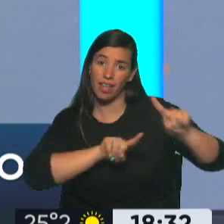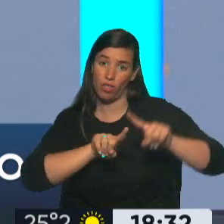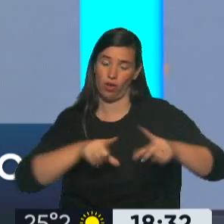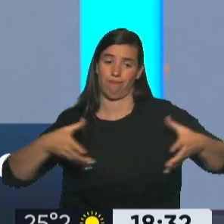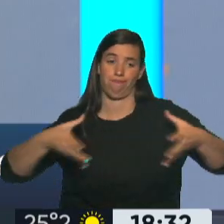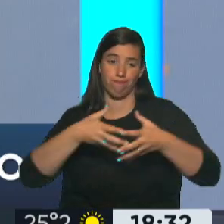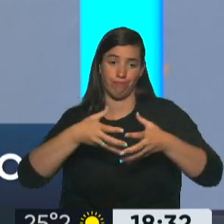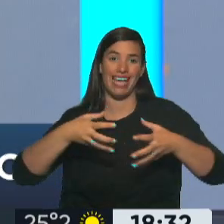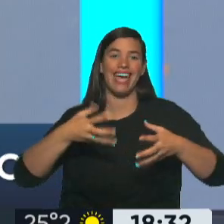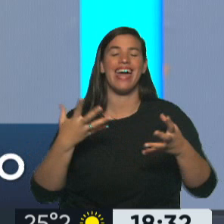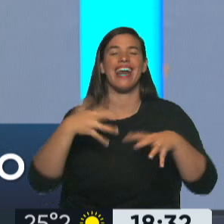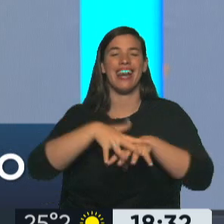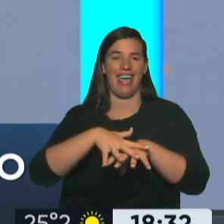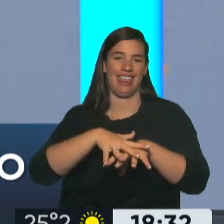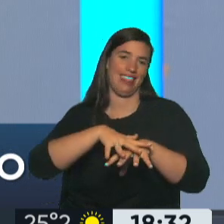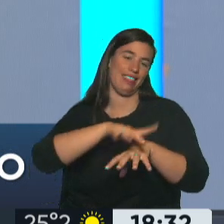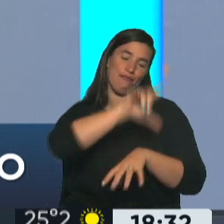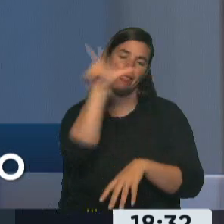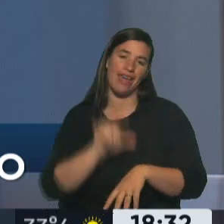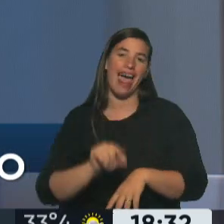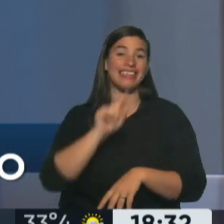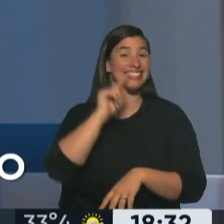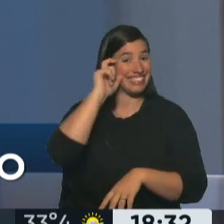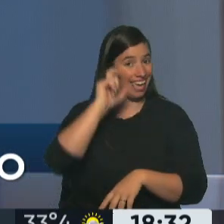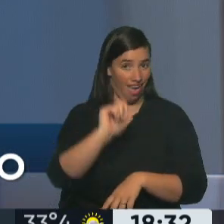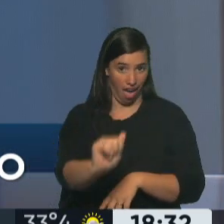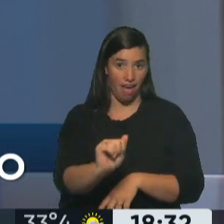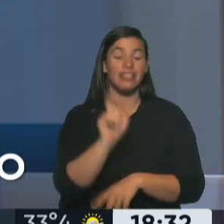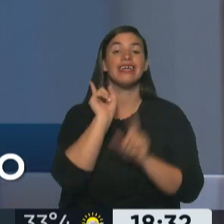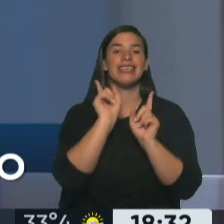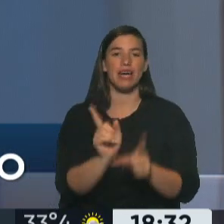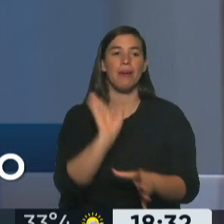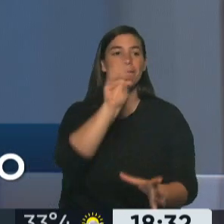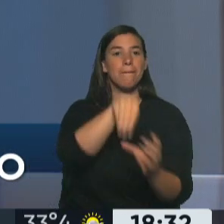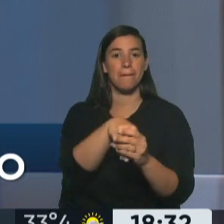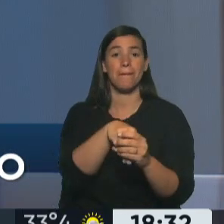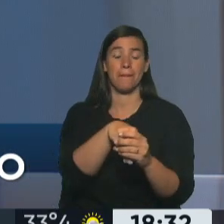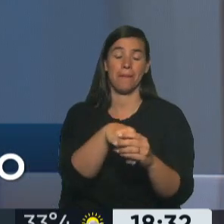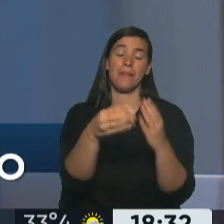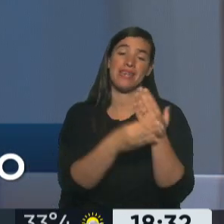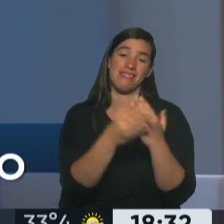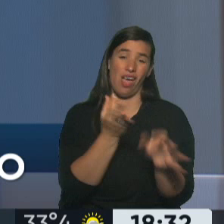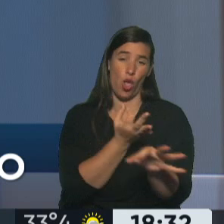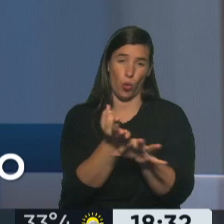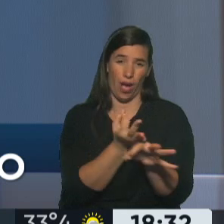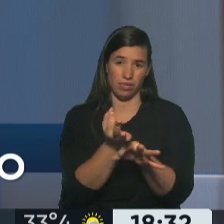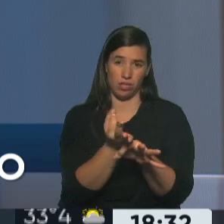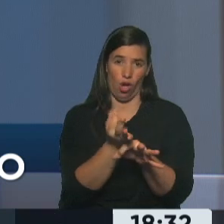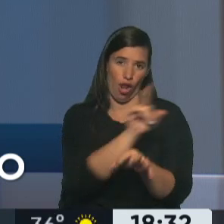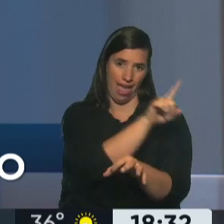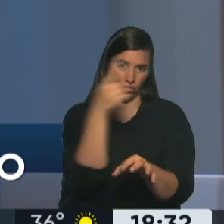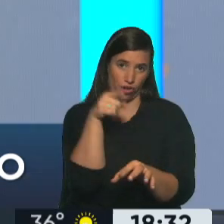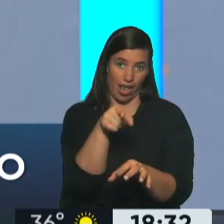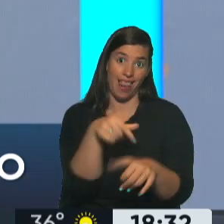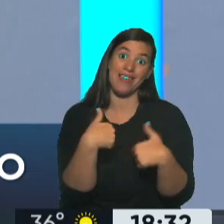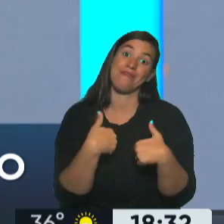y también es responsable de inclusión laboral en el Ministerio de Educación de la Nación y sobre todo, bueno, es